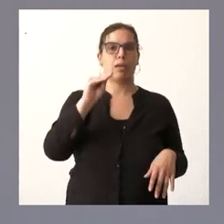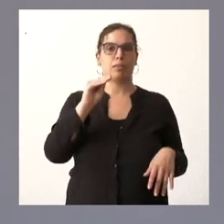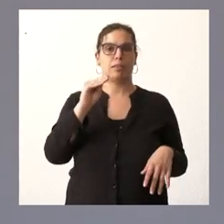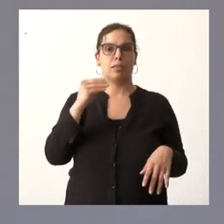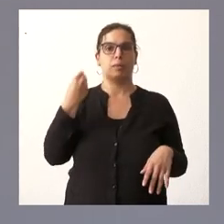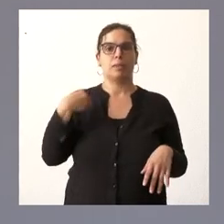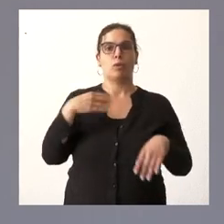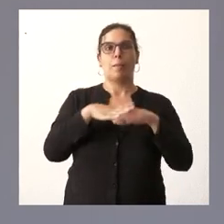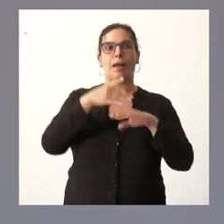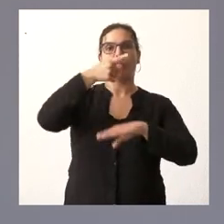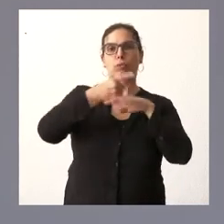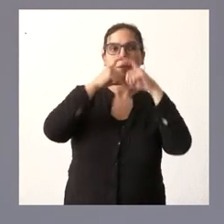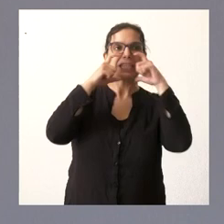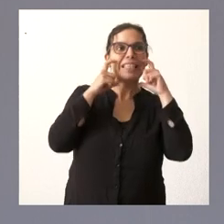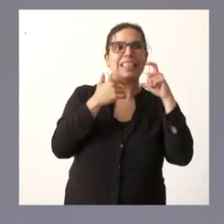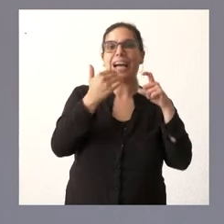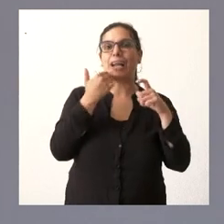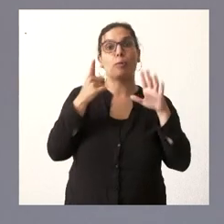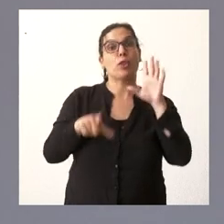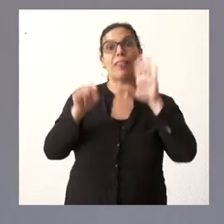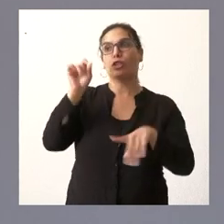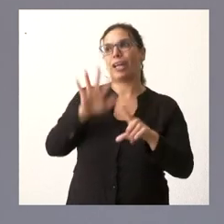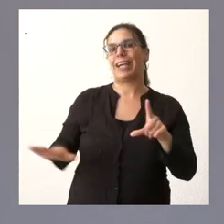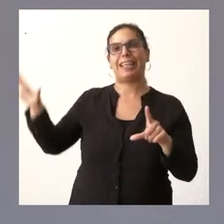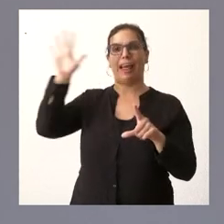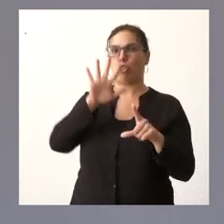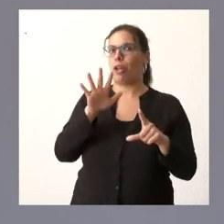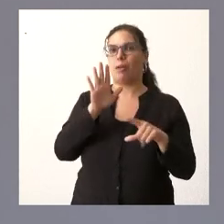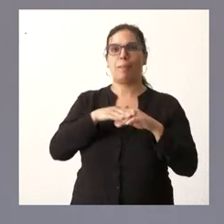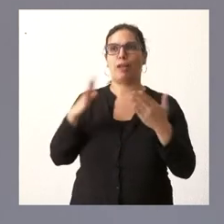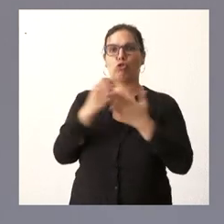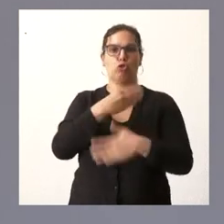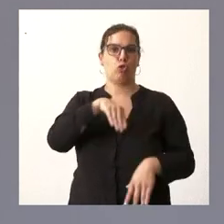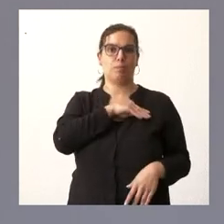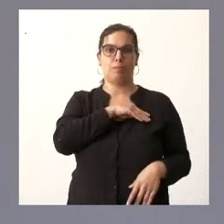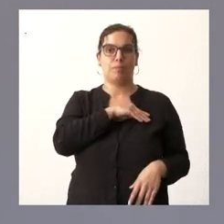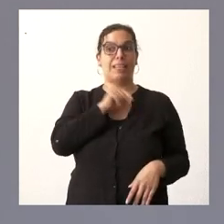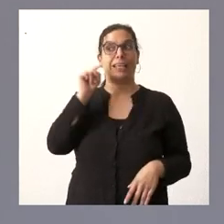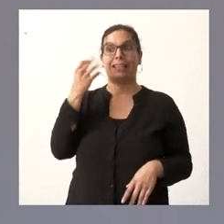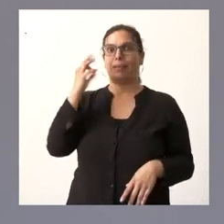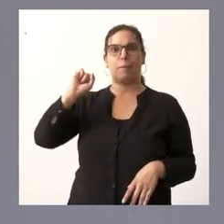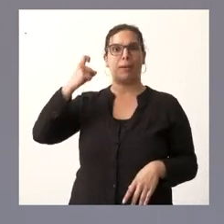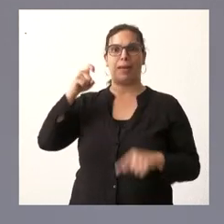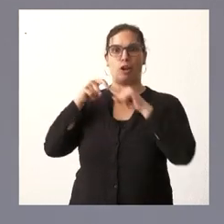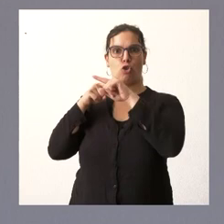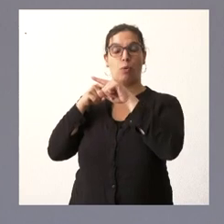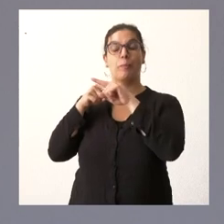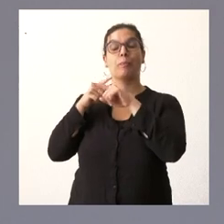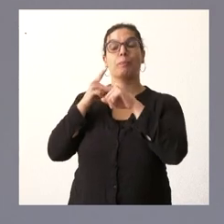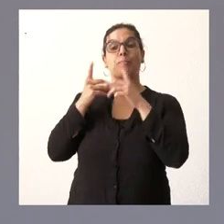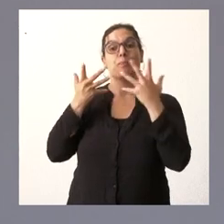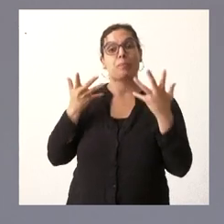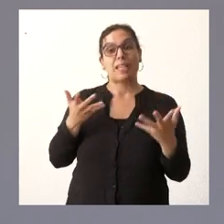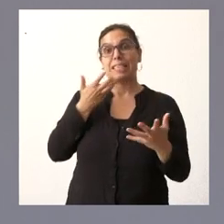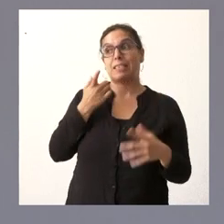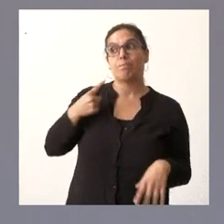utilización de las mascarillas son decisiones de ámbito nacional para el conjunto de España y por ahí tendría que empezar todo en la medida en que no